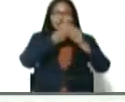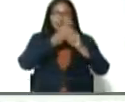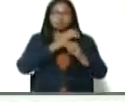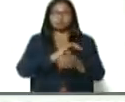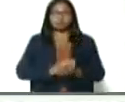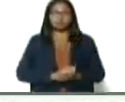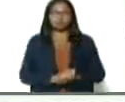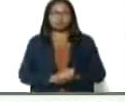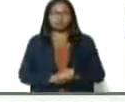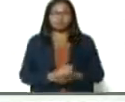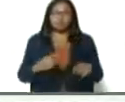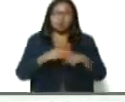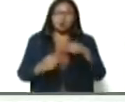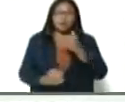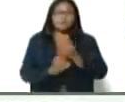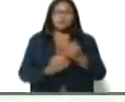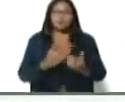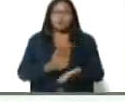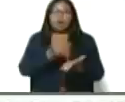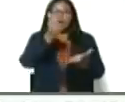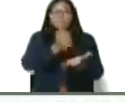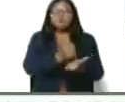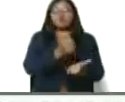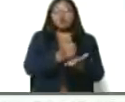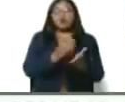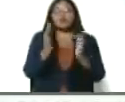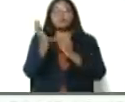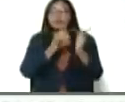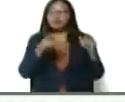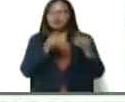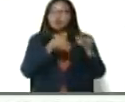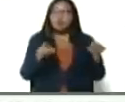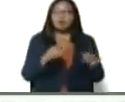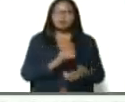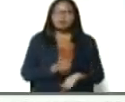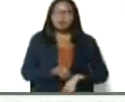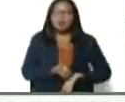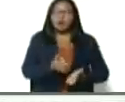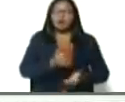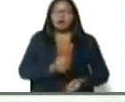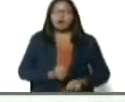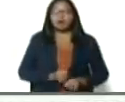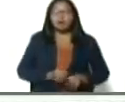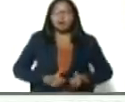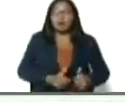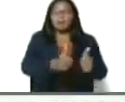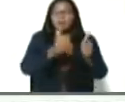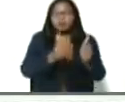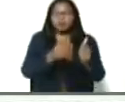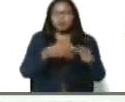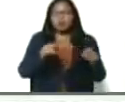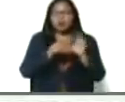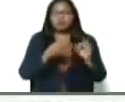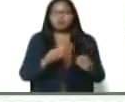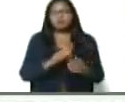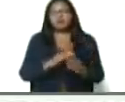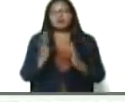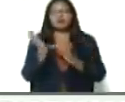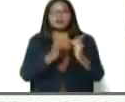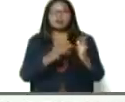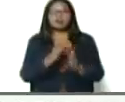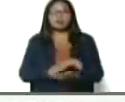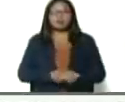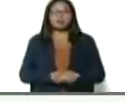ahí están pues, los apóstoles de Cristo, ahí están, esos son los apóstoles, y las apóstolas, de Cristo redentor,